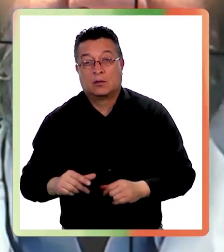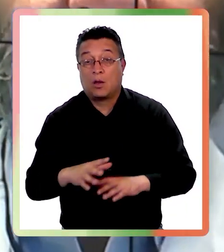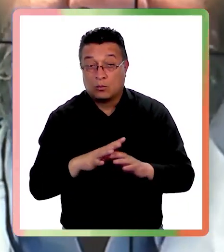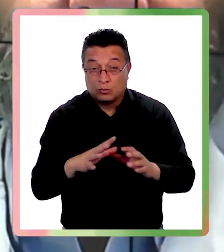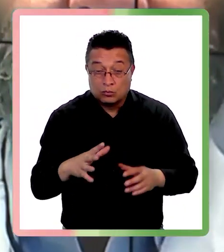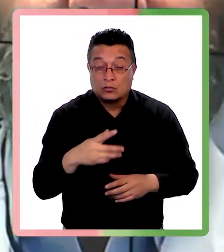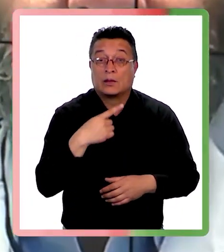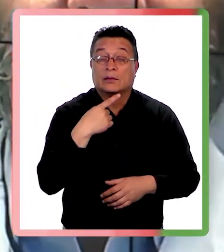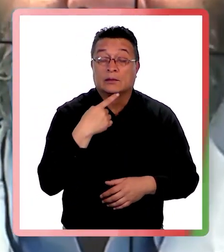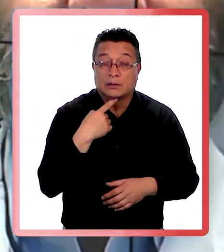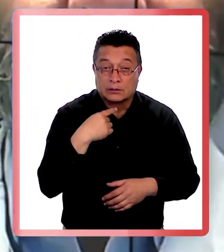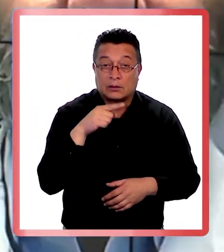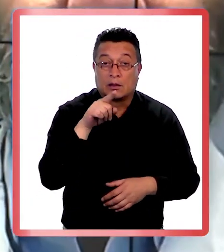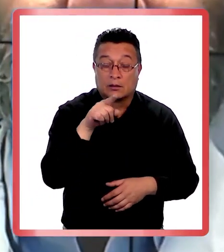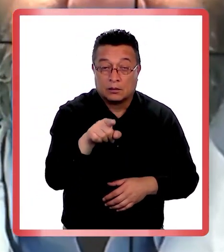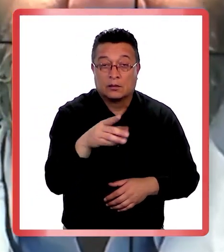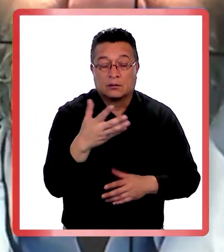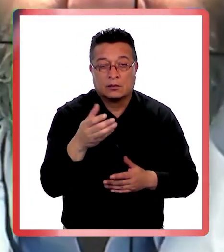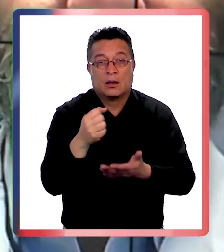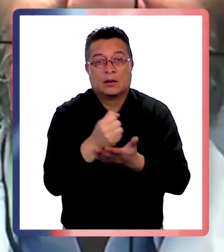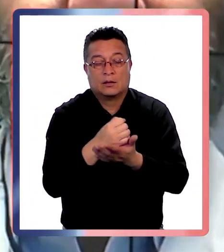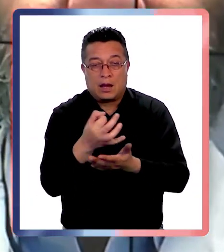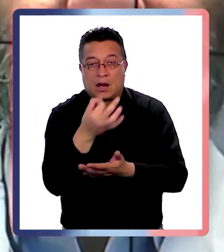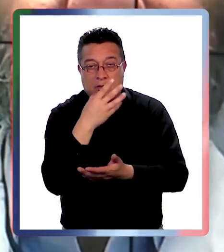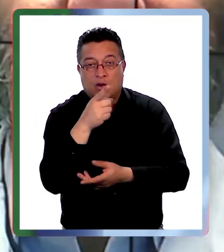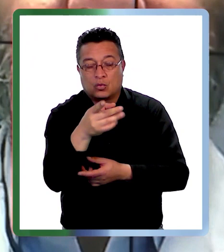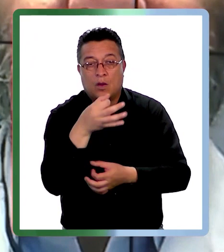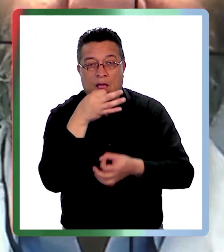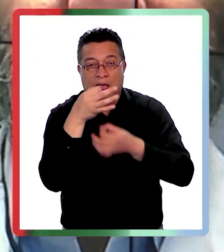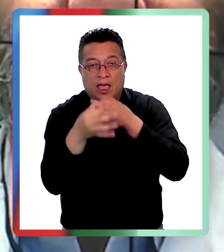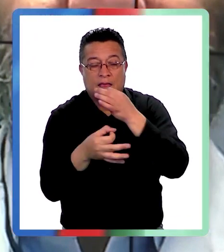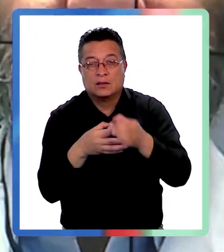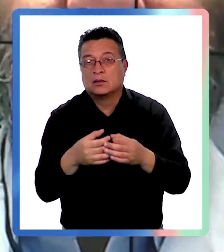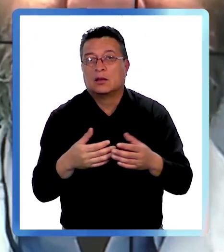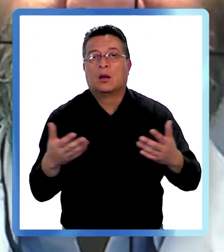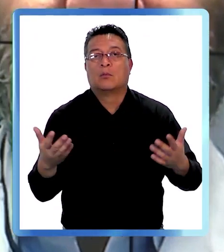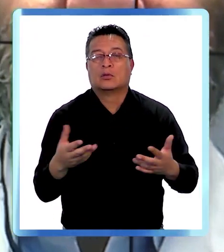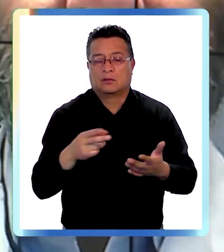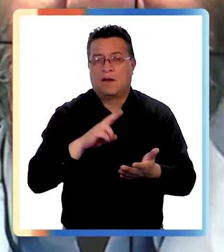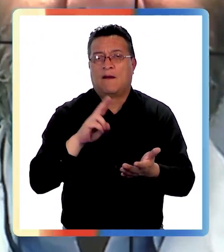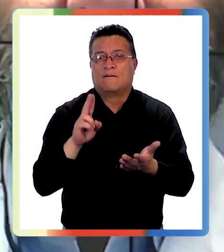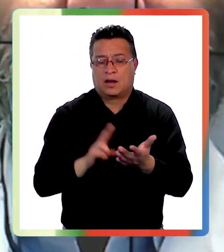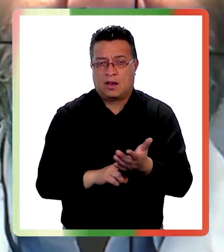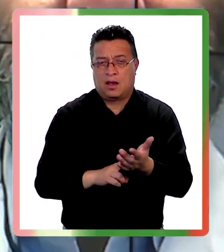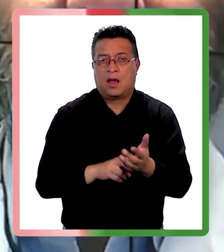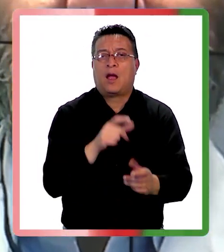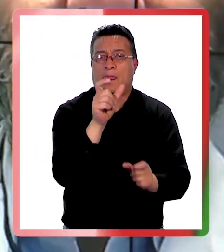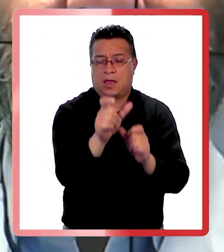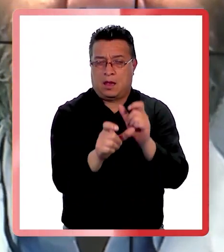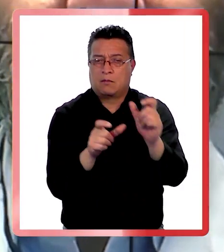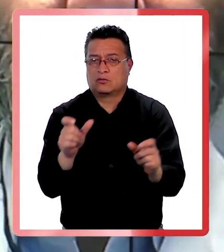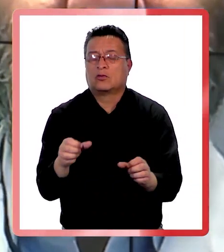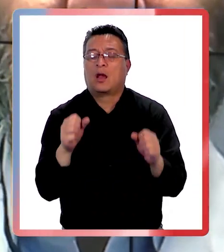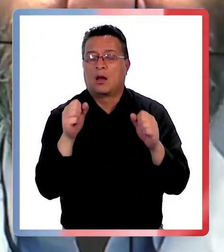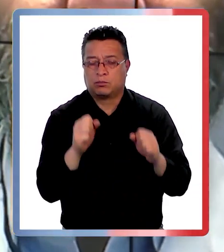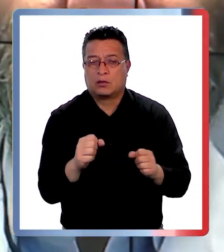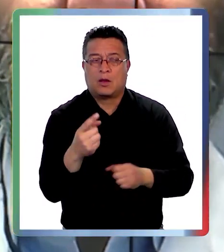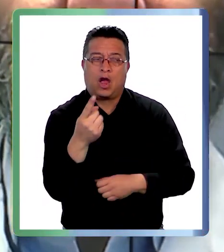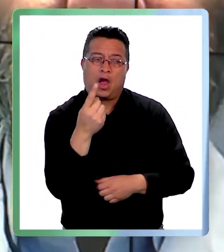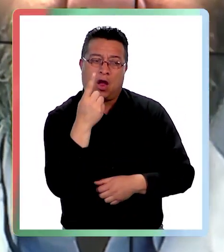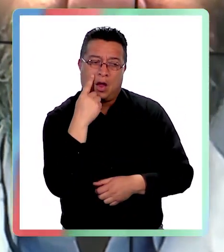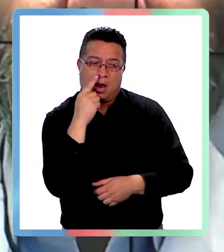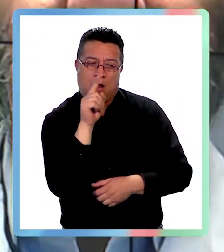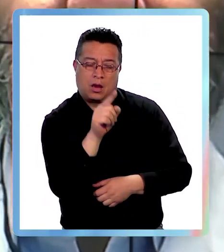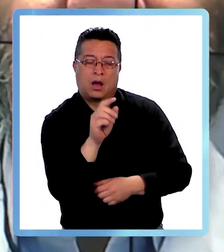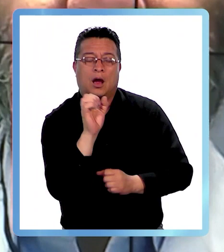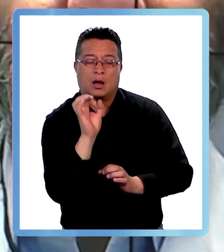interesante las opciones de tratamiento también que usted menciona porque la verdad es que la gente puede tener un conocimiento